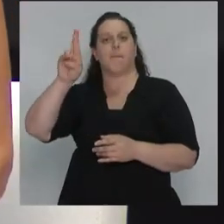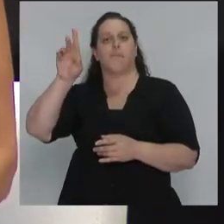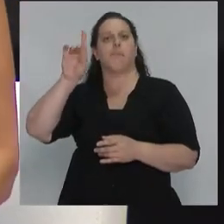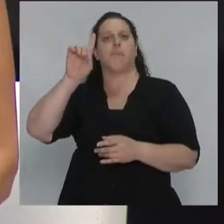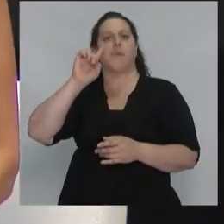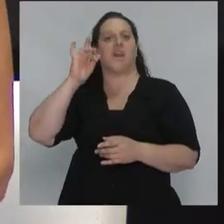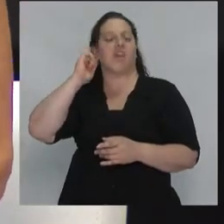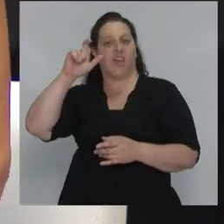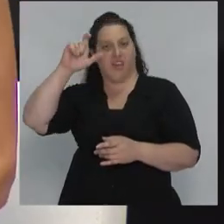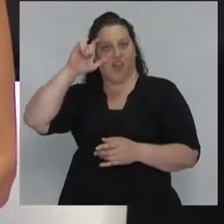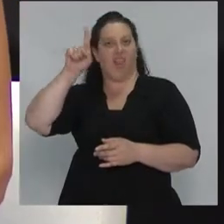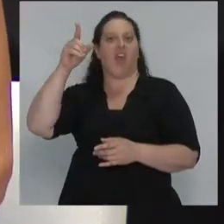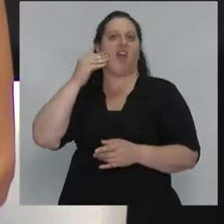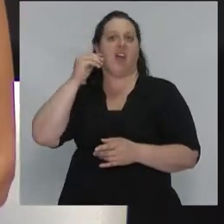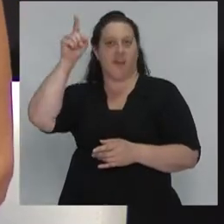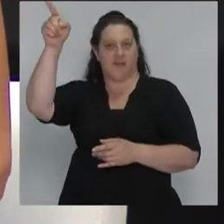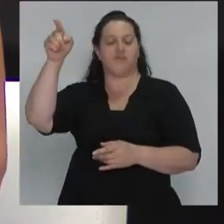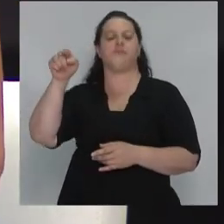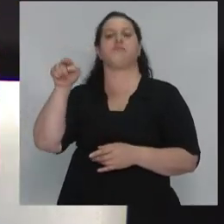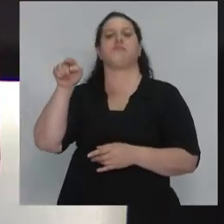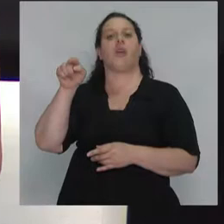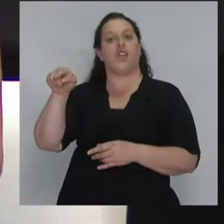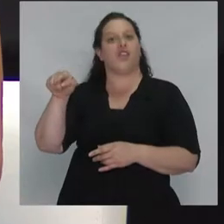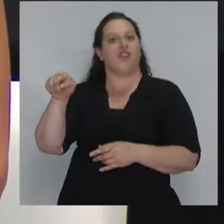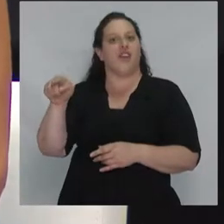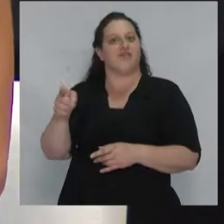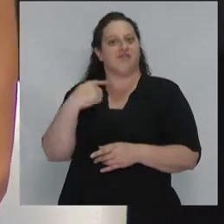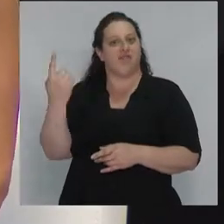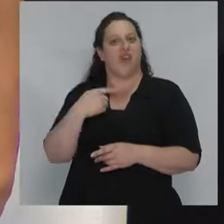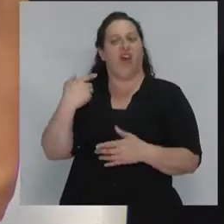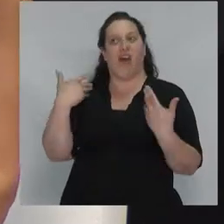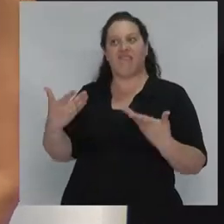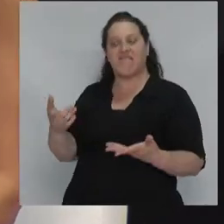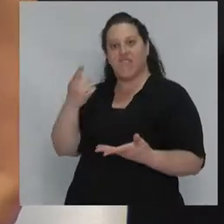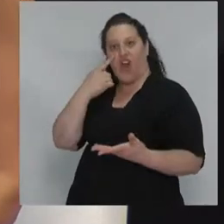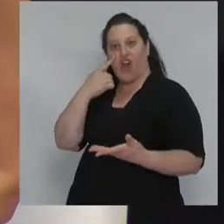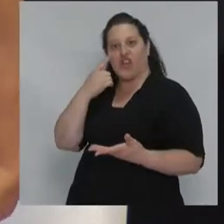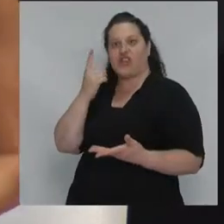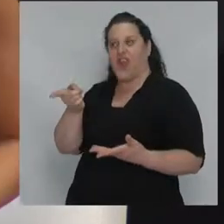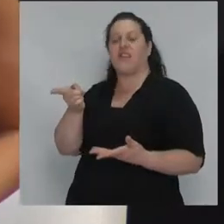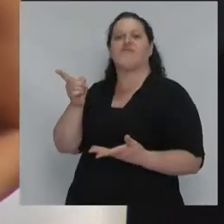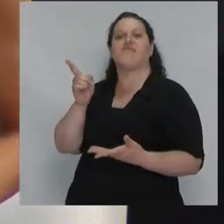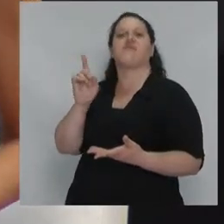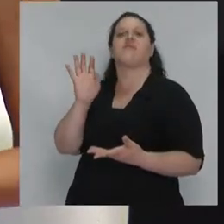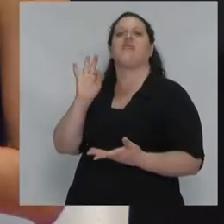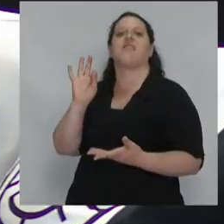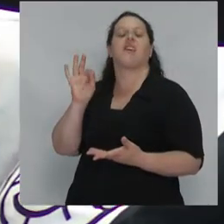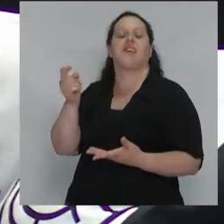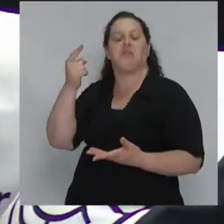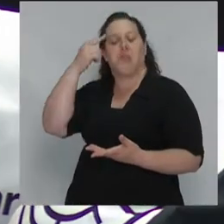Tenemos el enorme gusto de conocer qué piensa sobre este mundo Trump Goran Thurbon. Bienvenido.